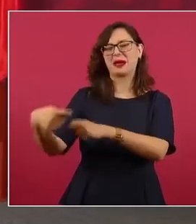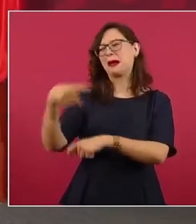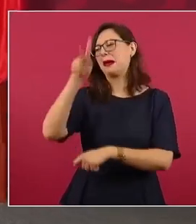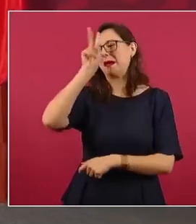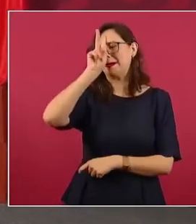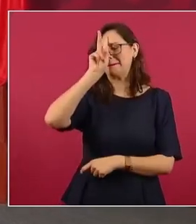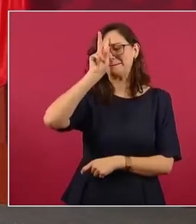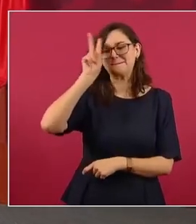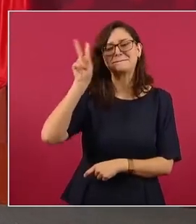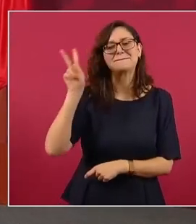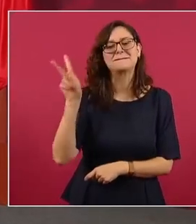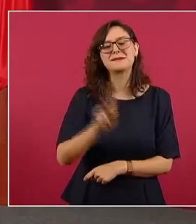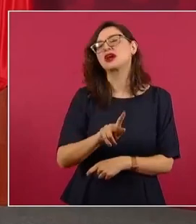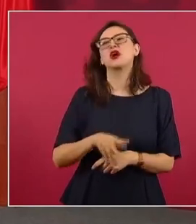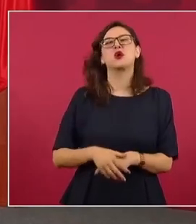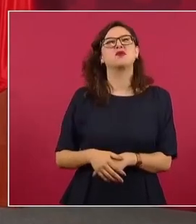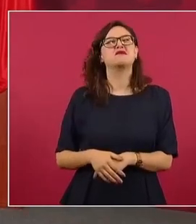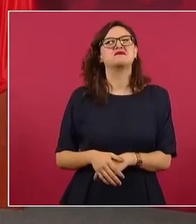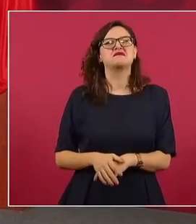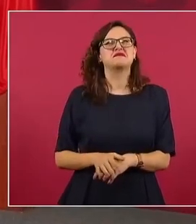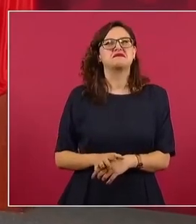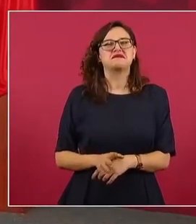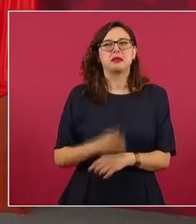este, hitleriano.